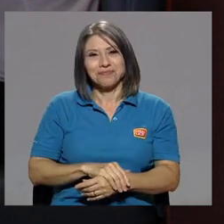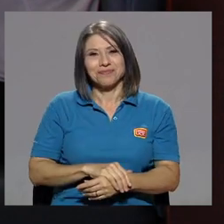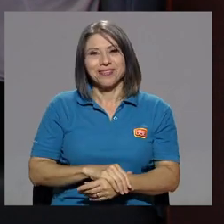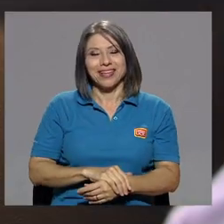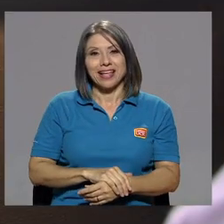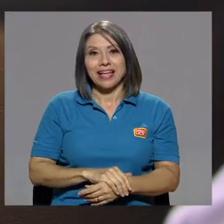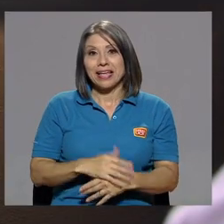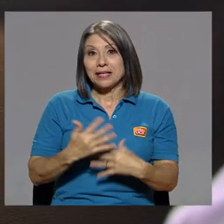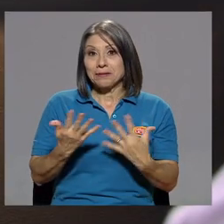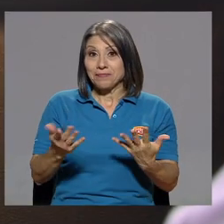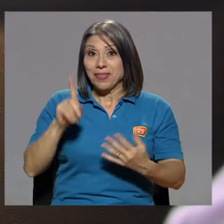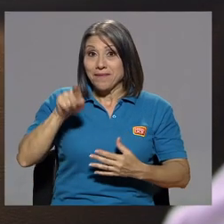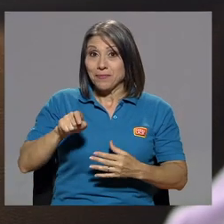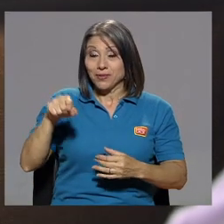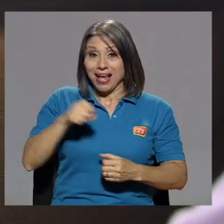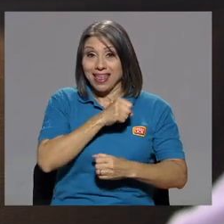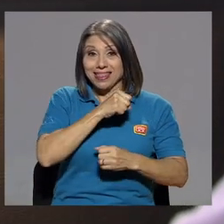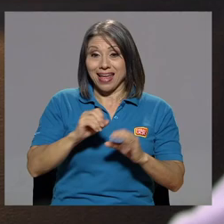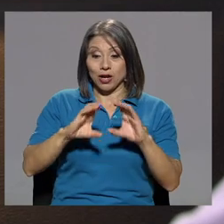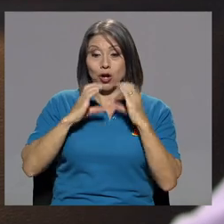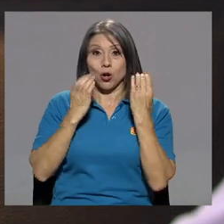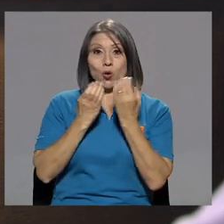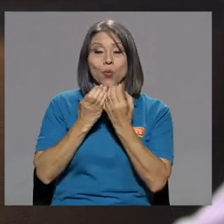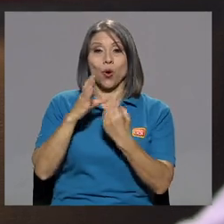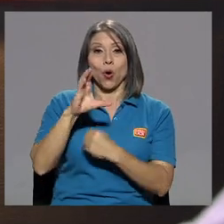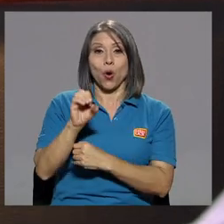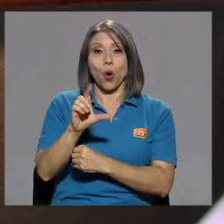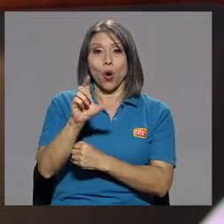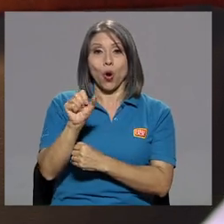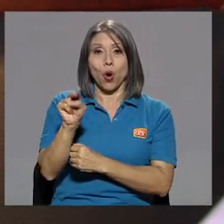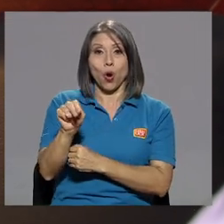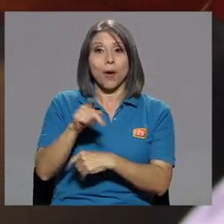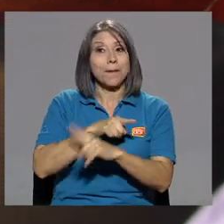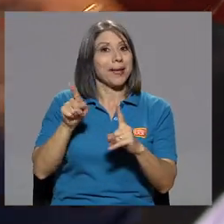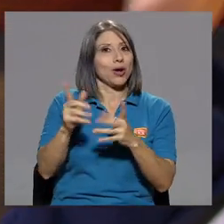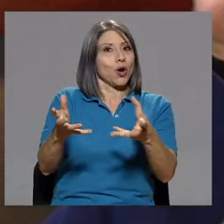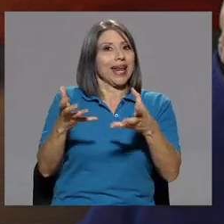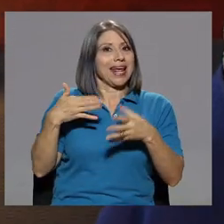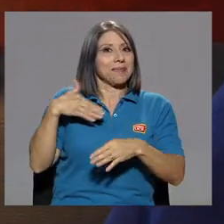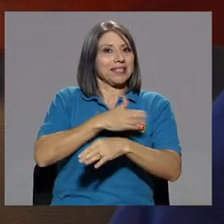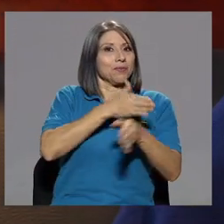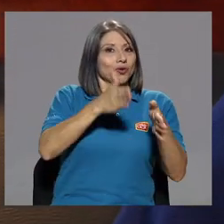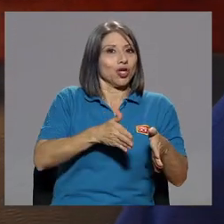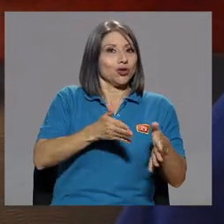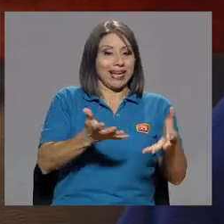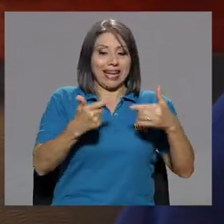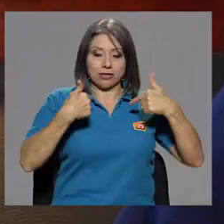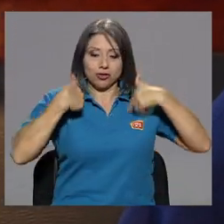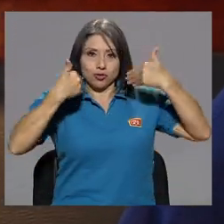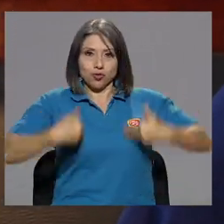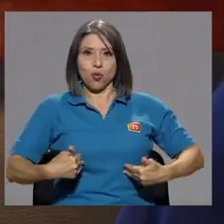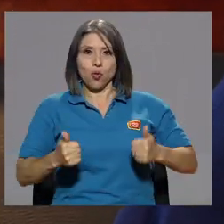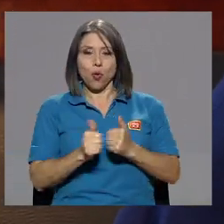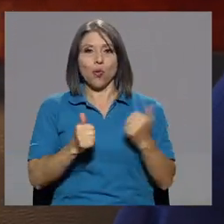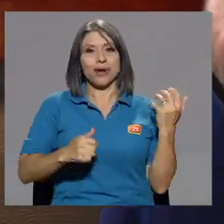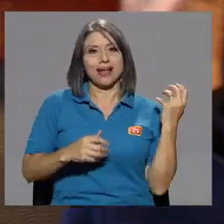el Club Colón. Pero no querían mis músicos, sino Sandra, con una guitarra nada más.